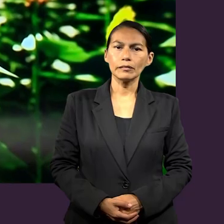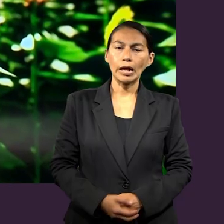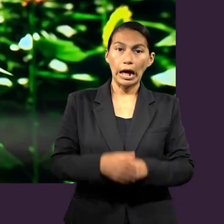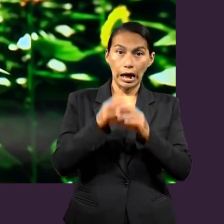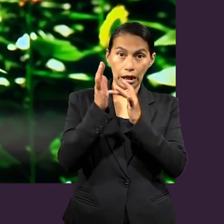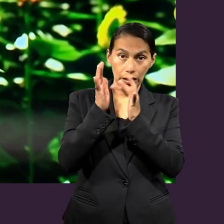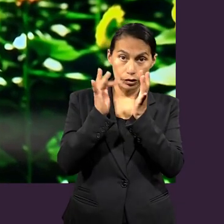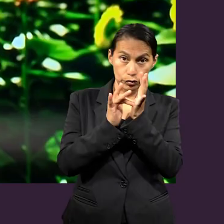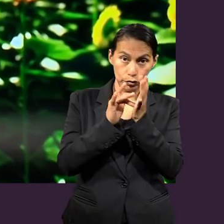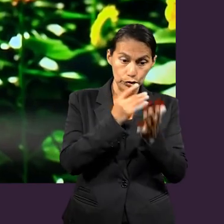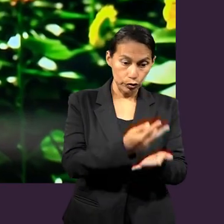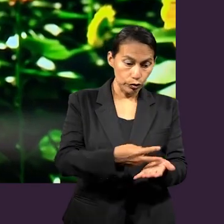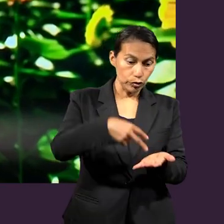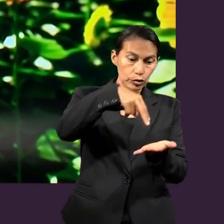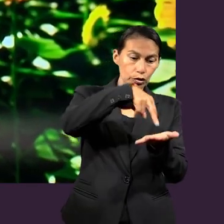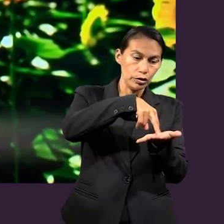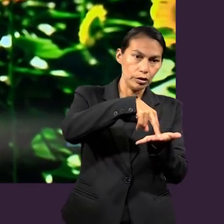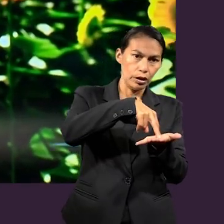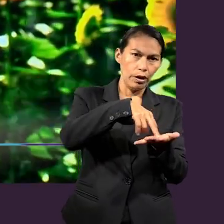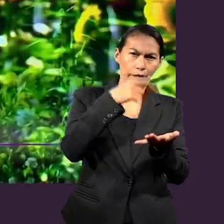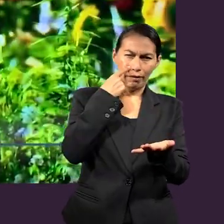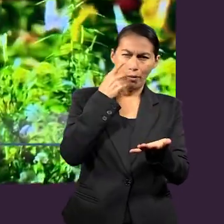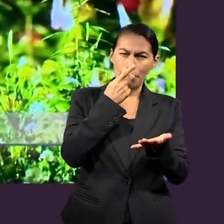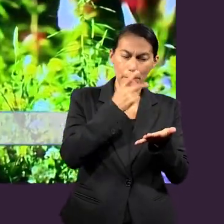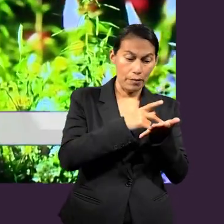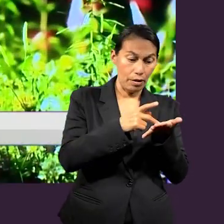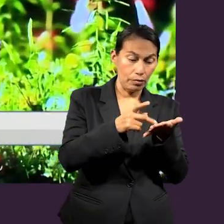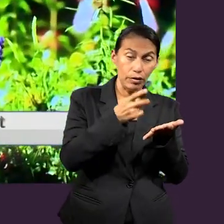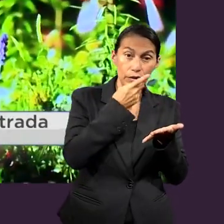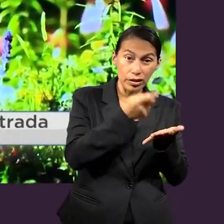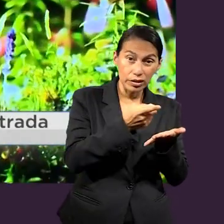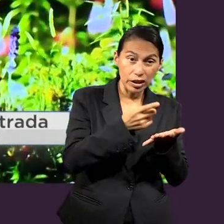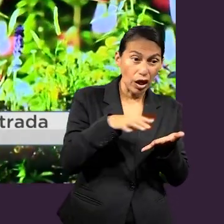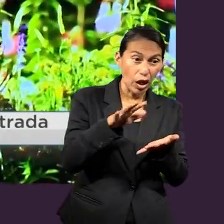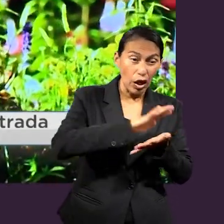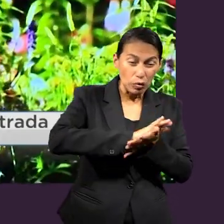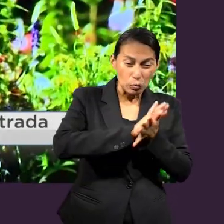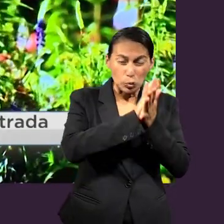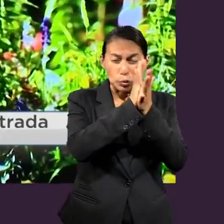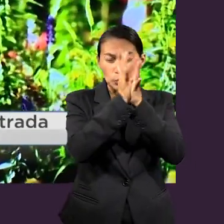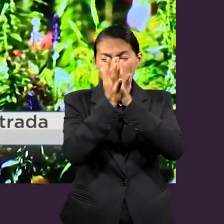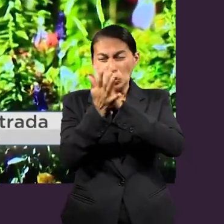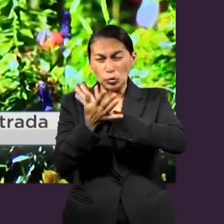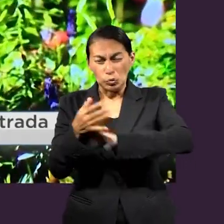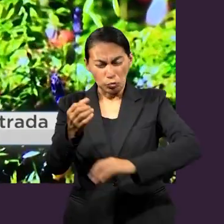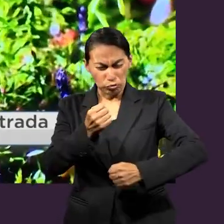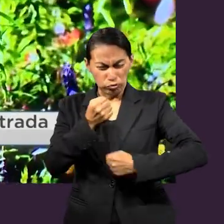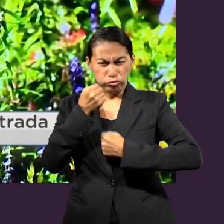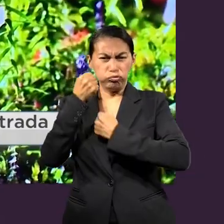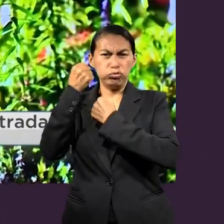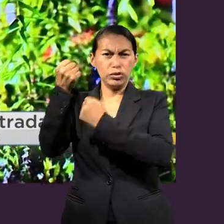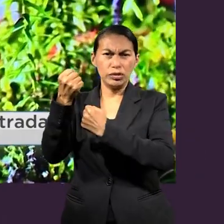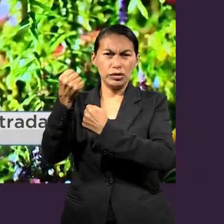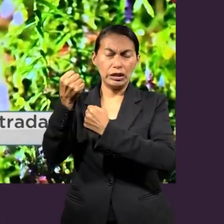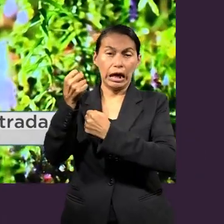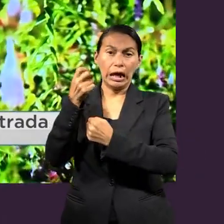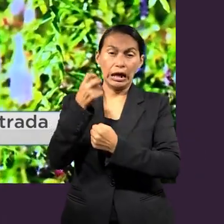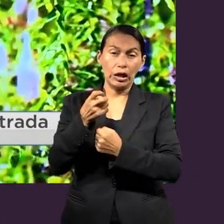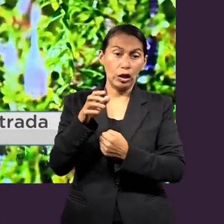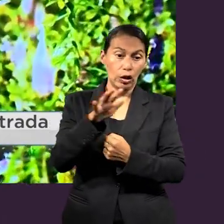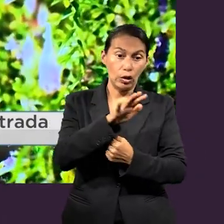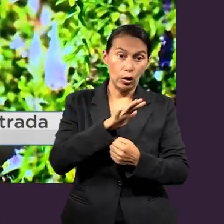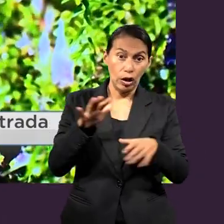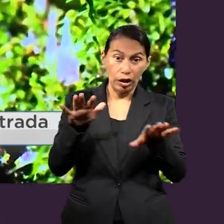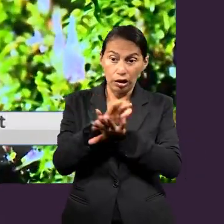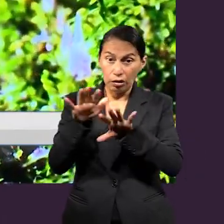La resurrección de Cristo, según el apóstol Pablo, tiene un poder transformador, tan poderoso que lleva a cambios